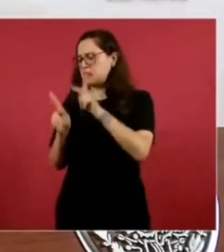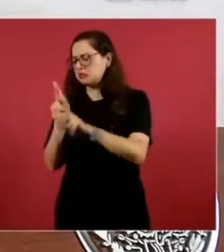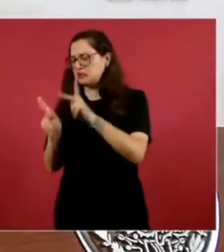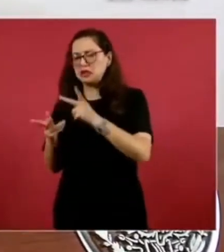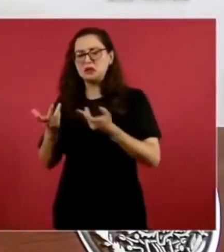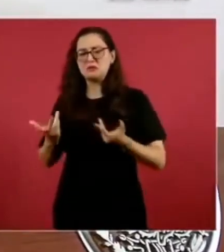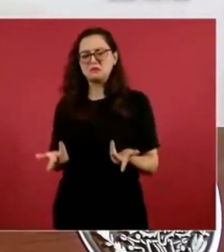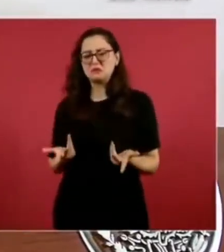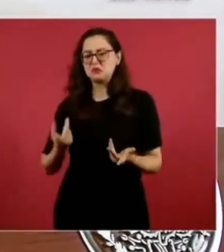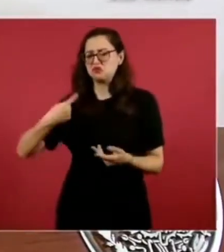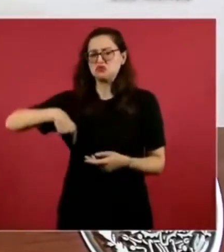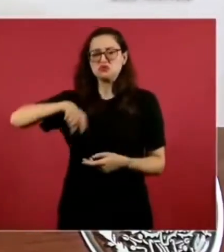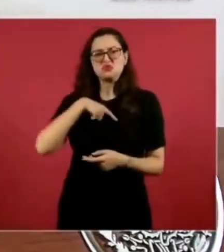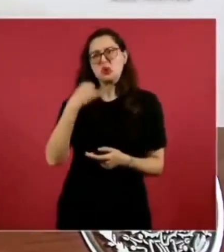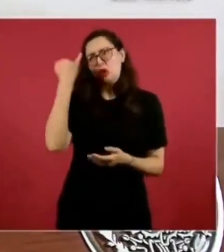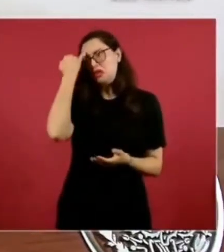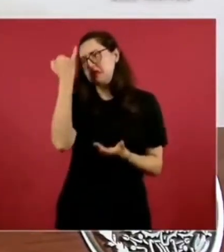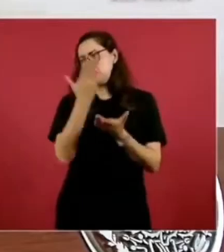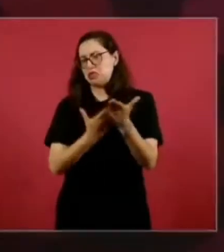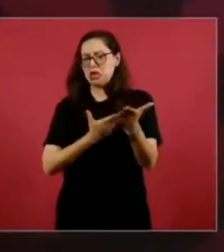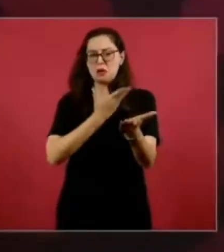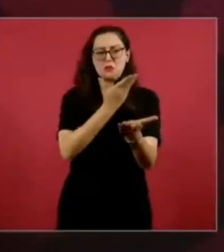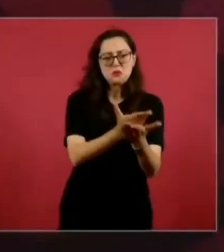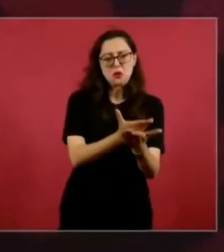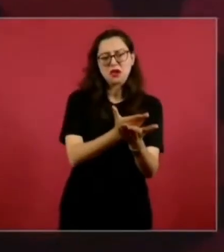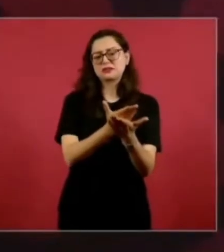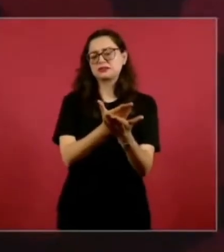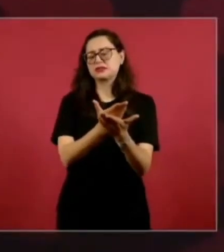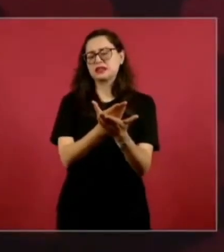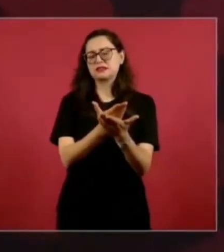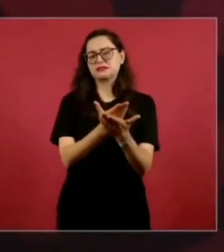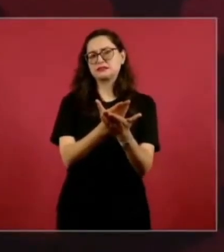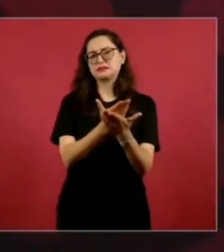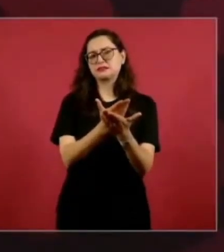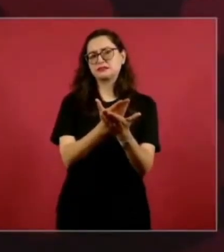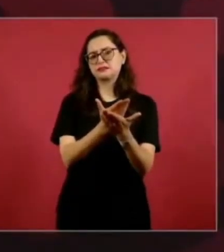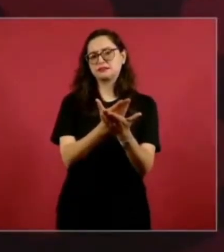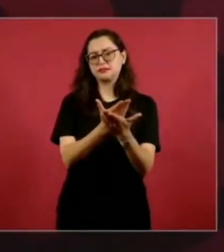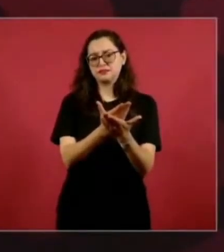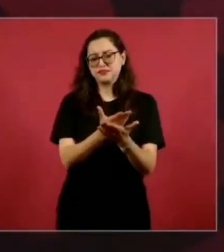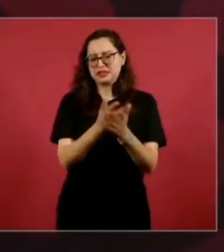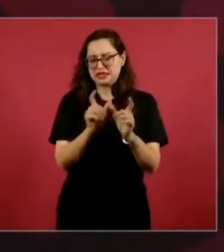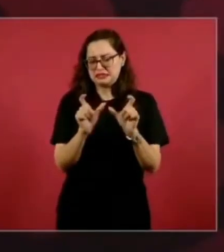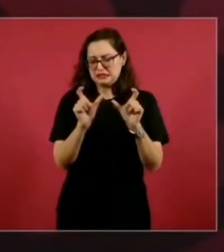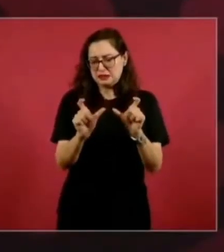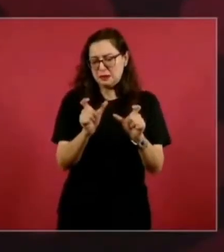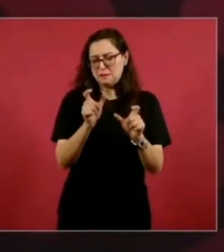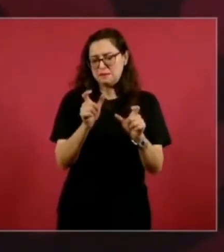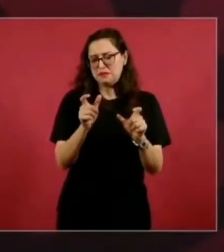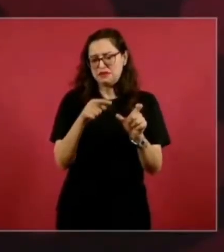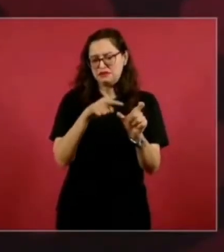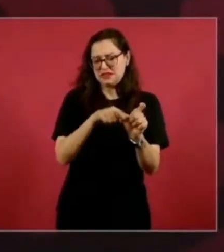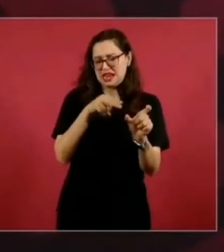una iniciativa en ese sentido, que querían enviar al Congreso.